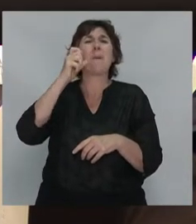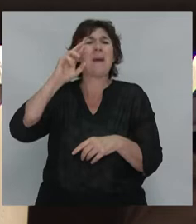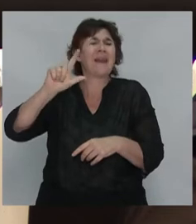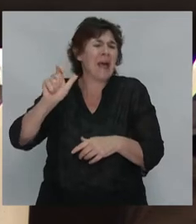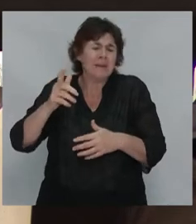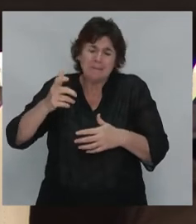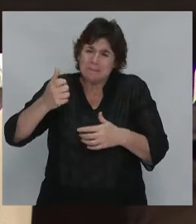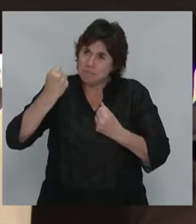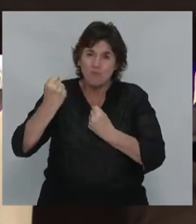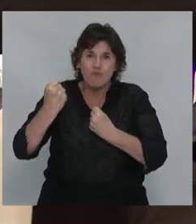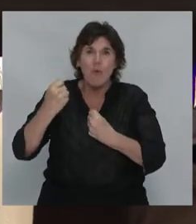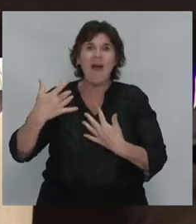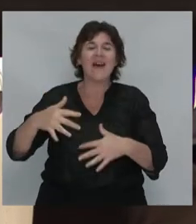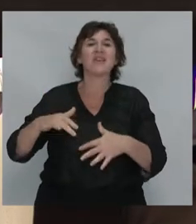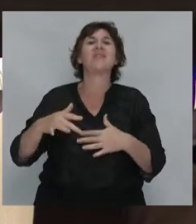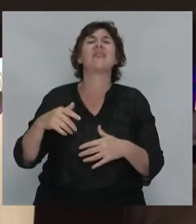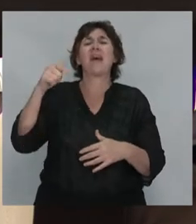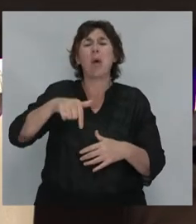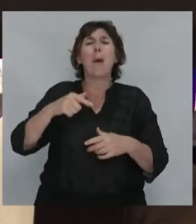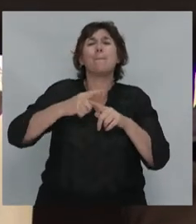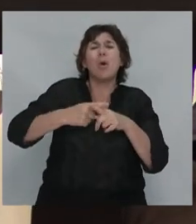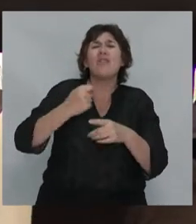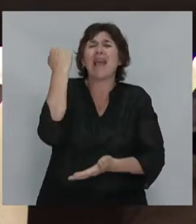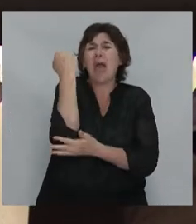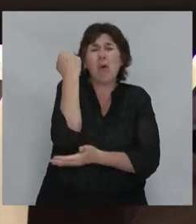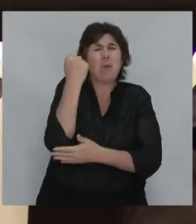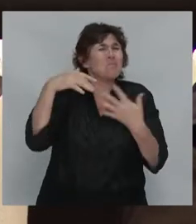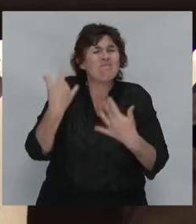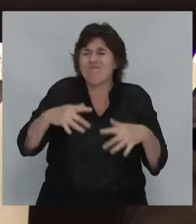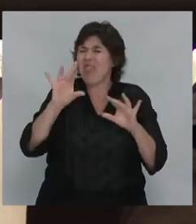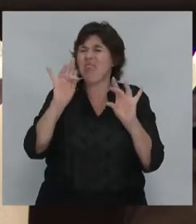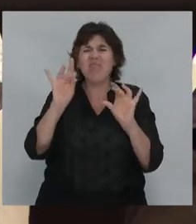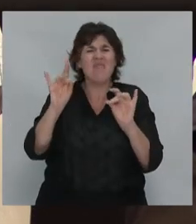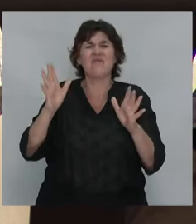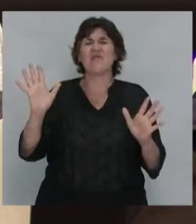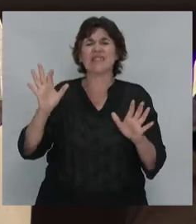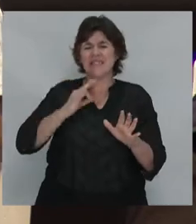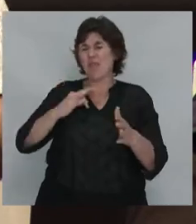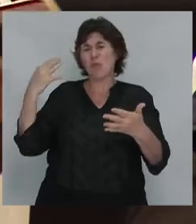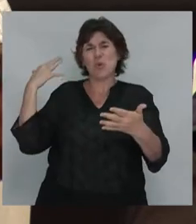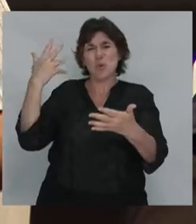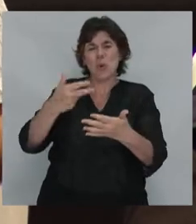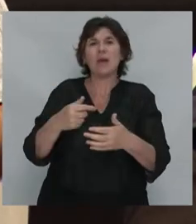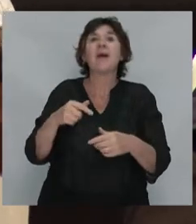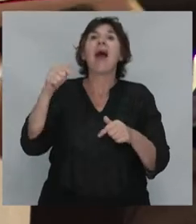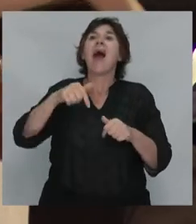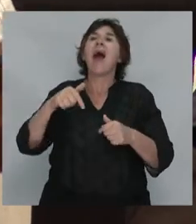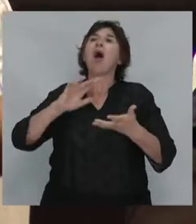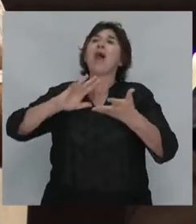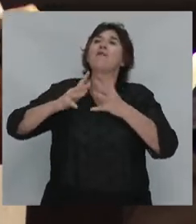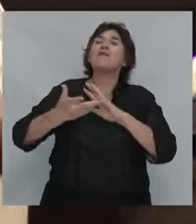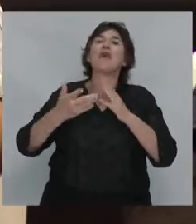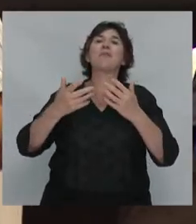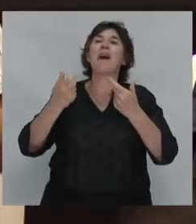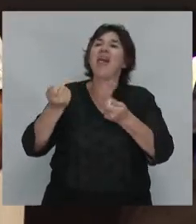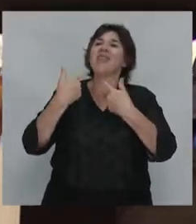económicas más difíciles que ha vivido la Argentina, una bocanada, no diríamos de aire caliente,